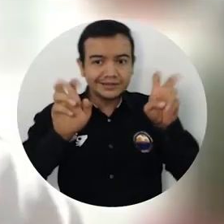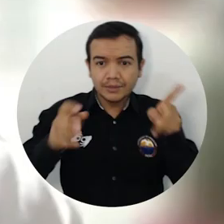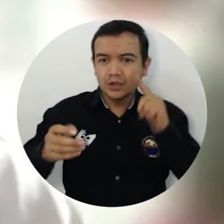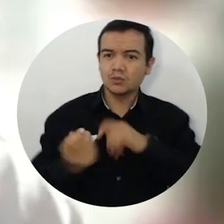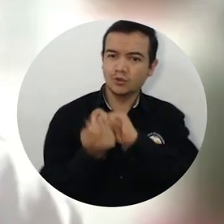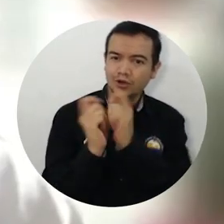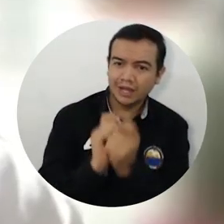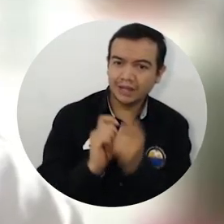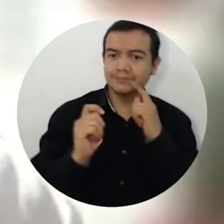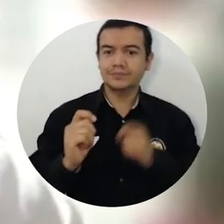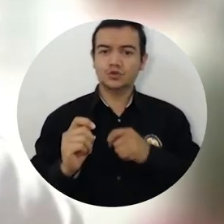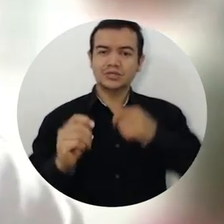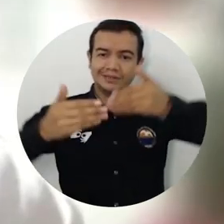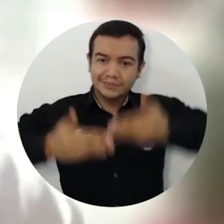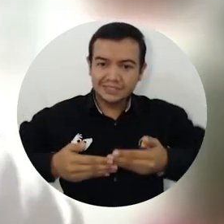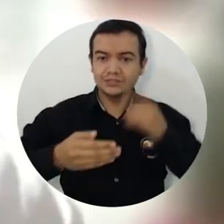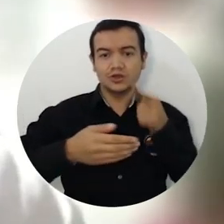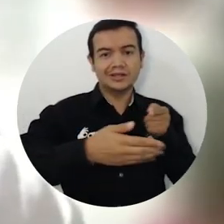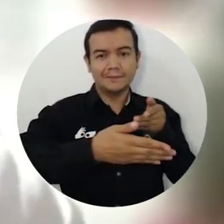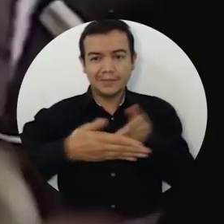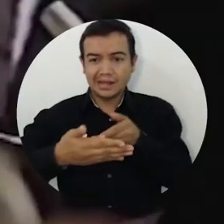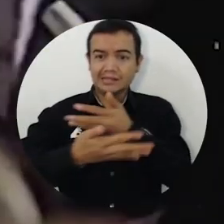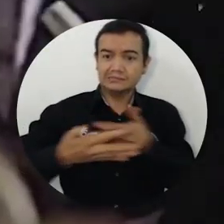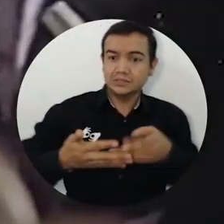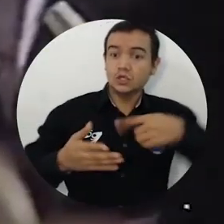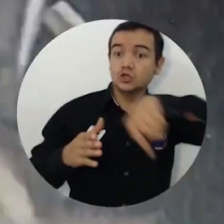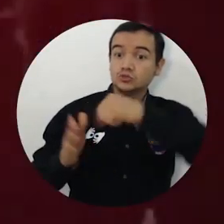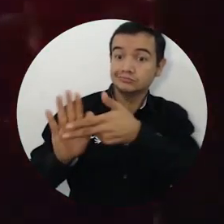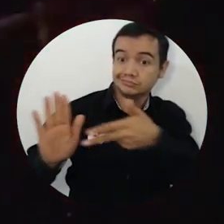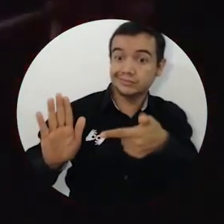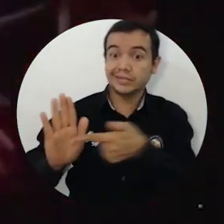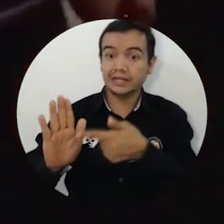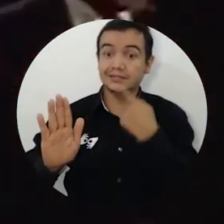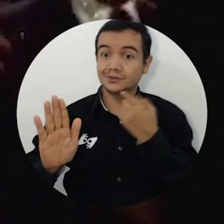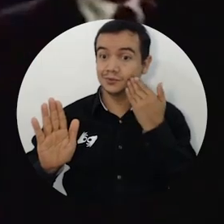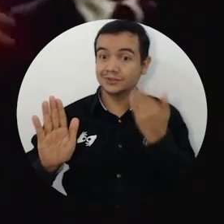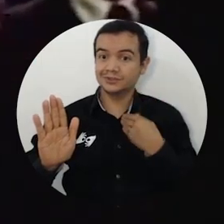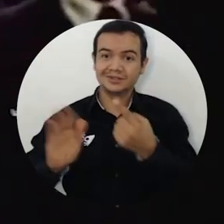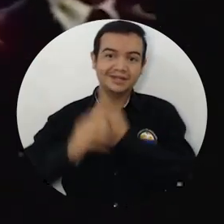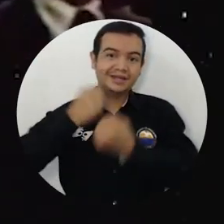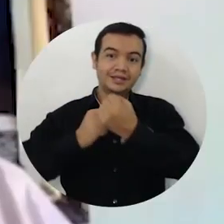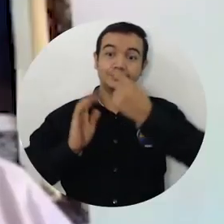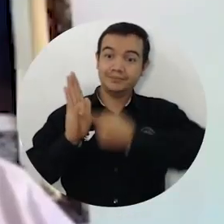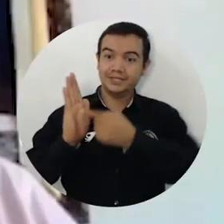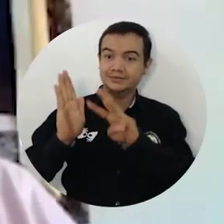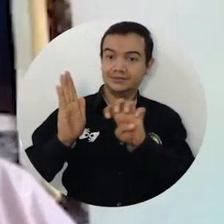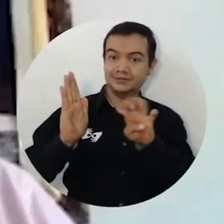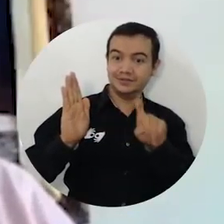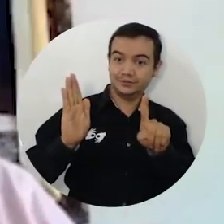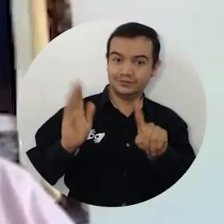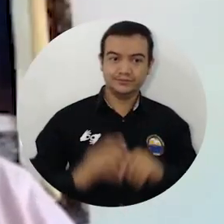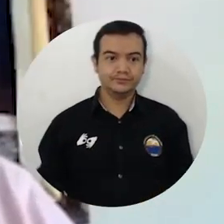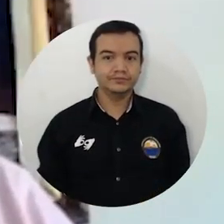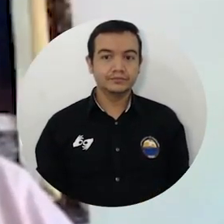entre otros aspectos para plantear propuestas de ajustes y desarrollo de la Carta Magna de 1991. Todavía